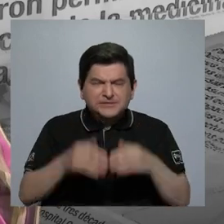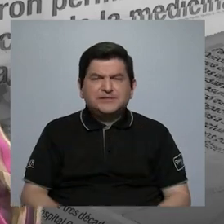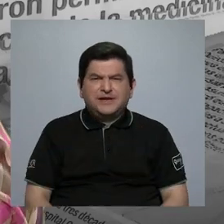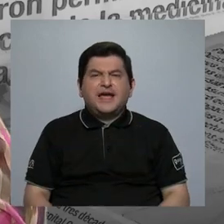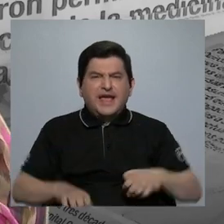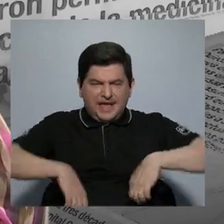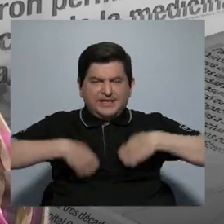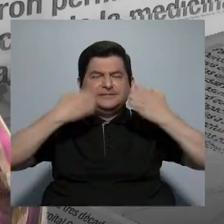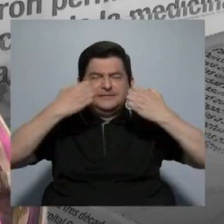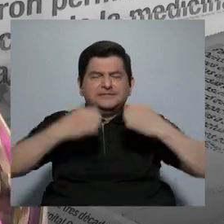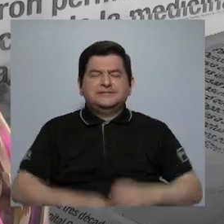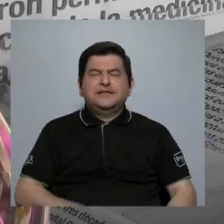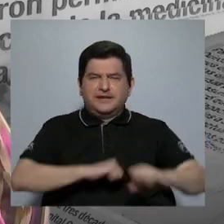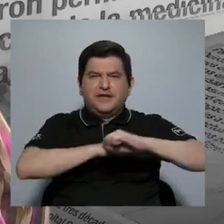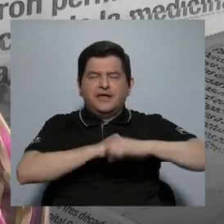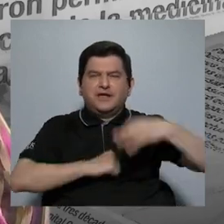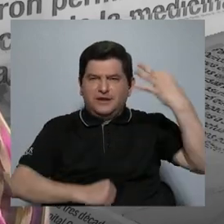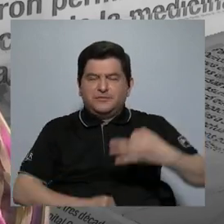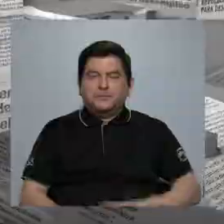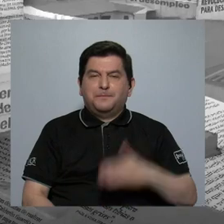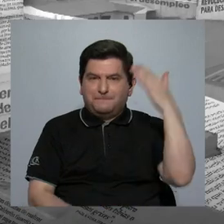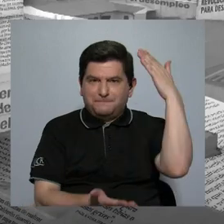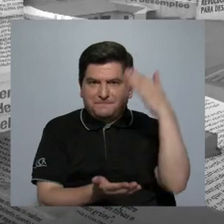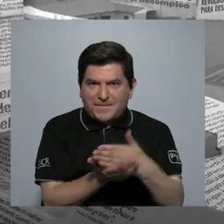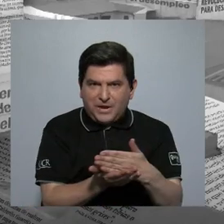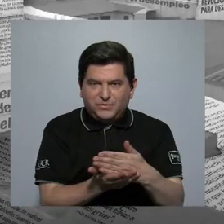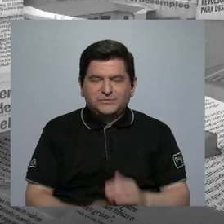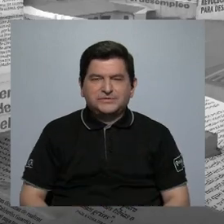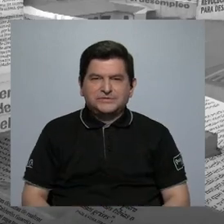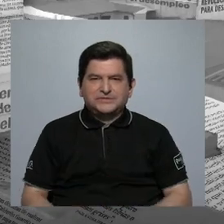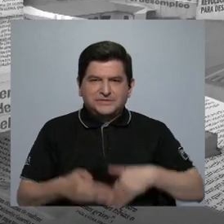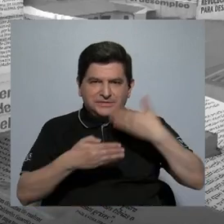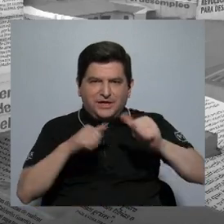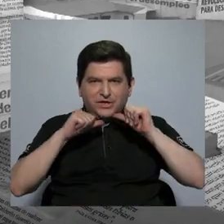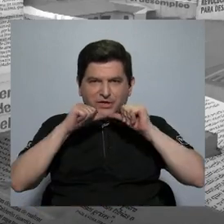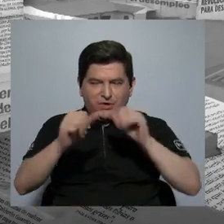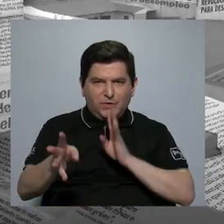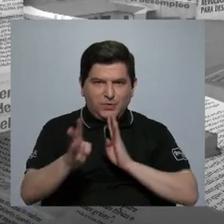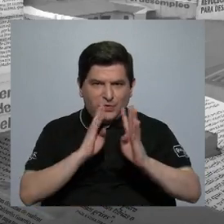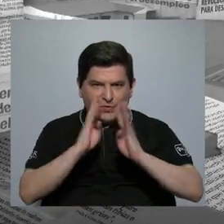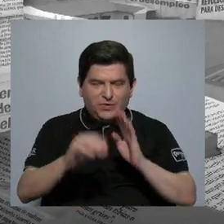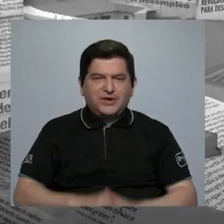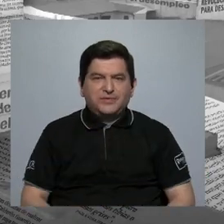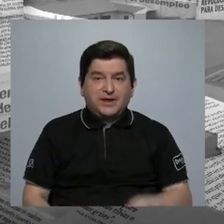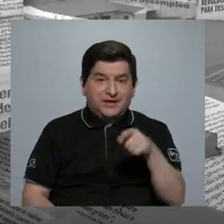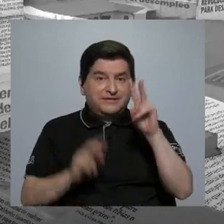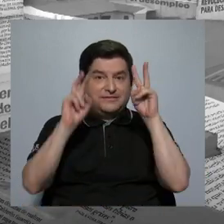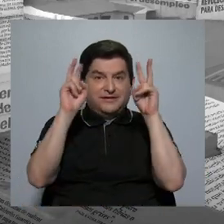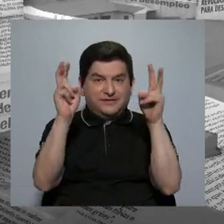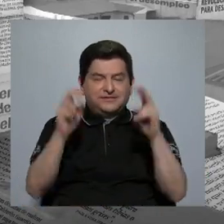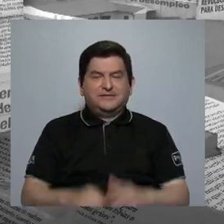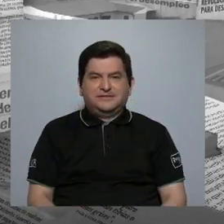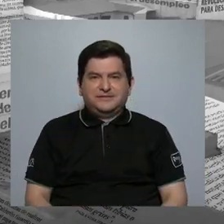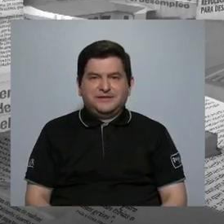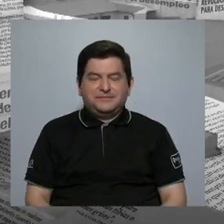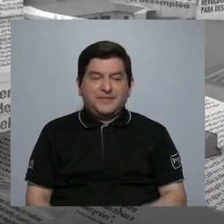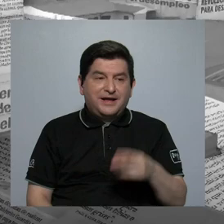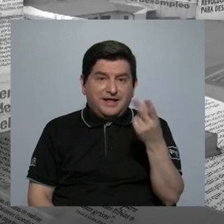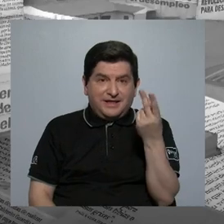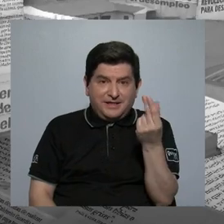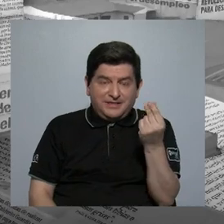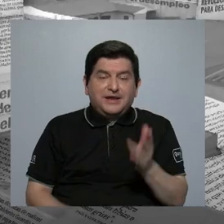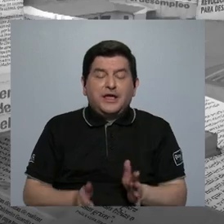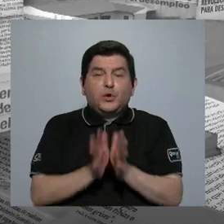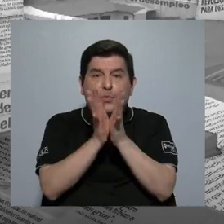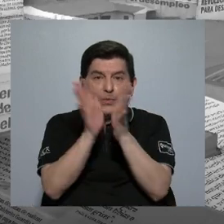pauta, sí había una concentración de pauta. Vamos a hacer una pausa y enseguida seguimos hablando sobre este tema, es el tema del